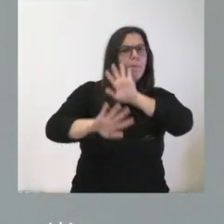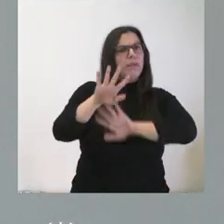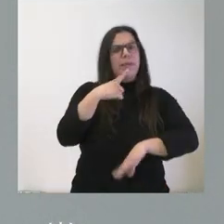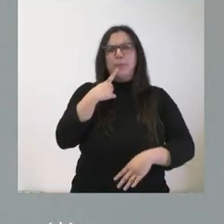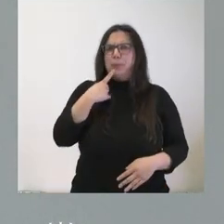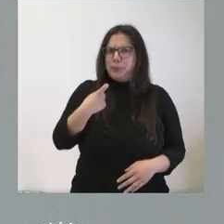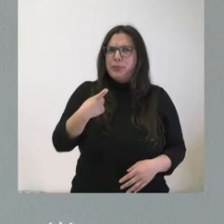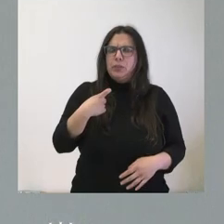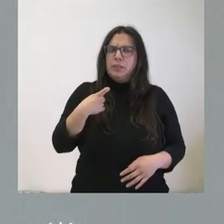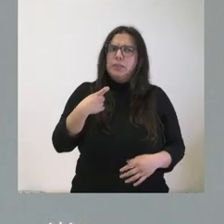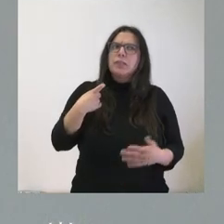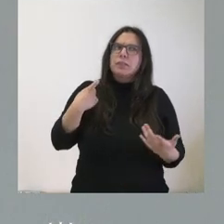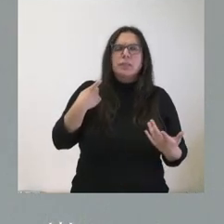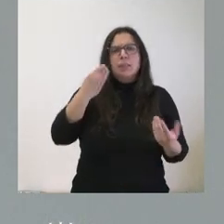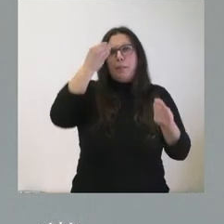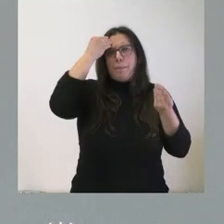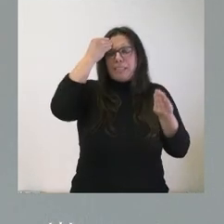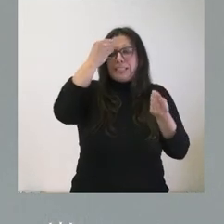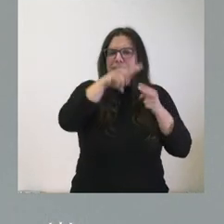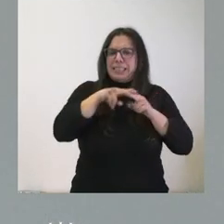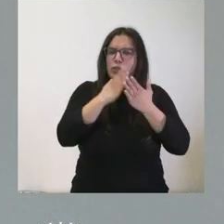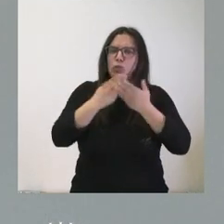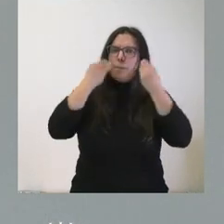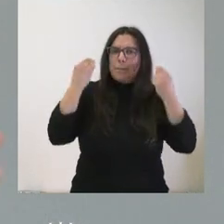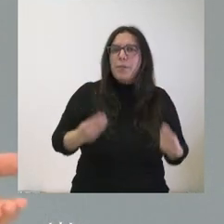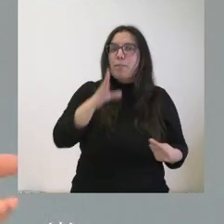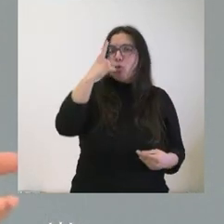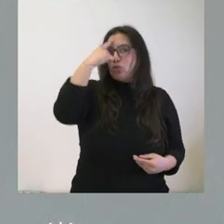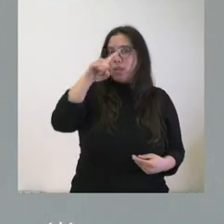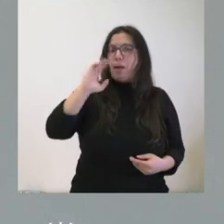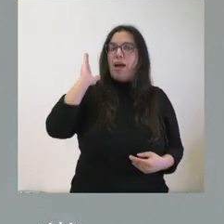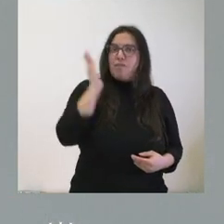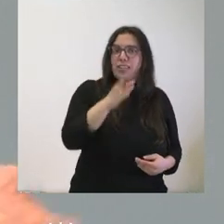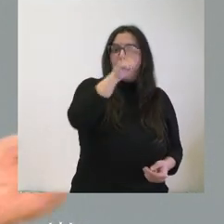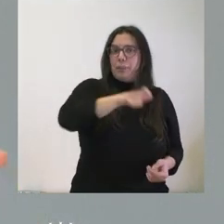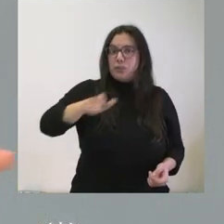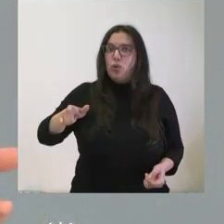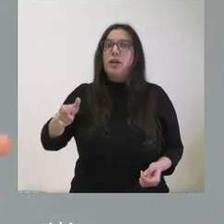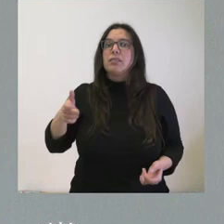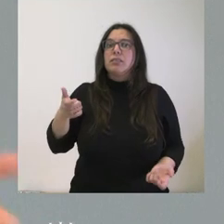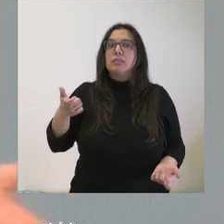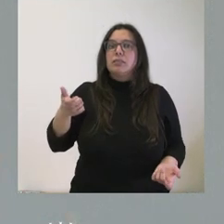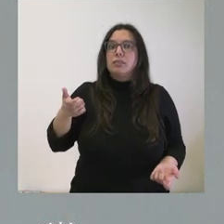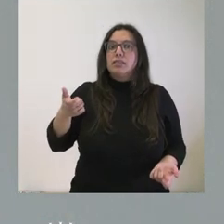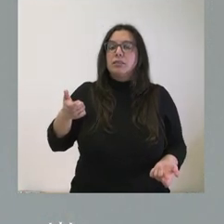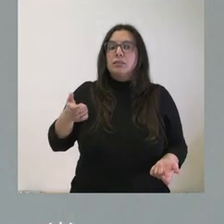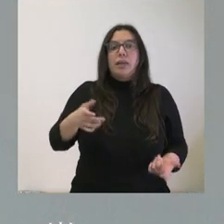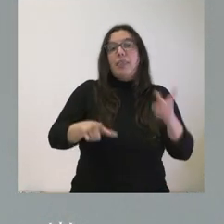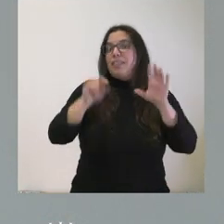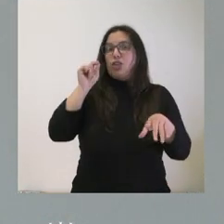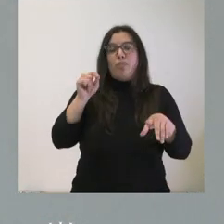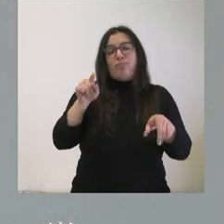difíciles, que se tienen en cuenta estos aspectos que afectan a personas humanas y que, además, sea cual sea la decisión,